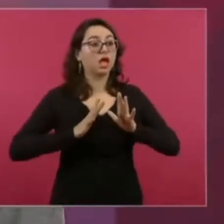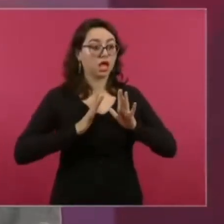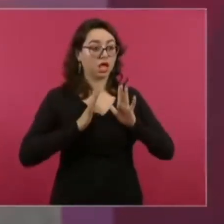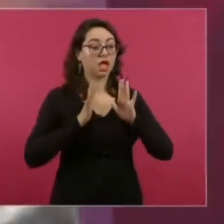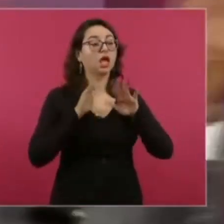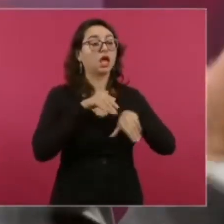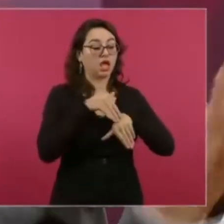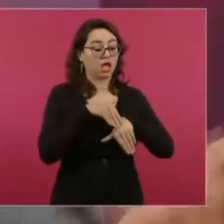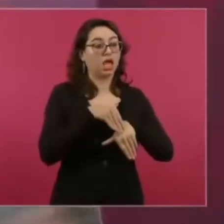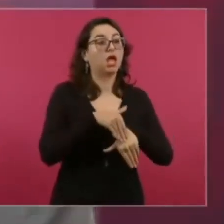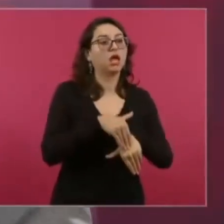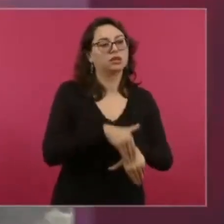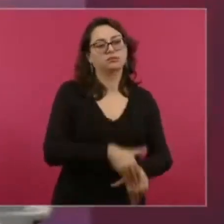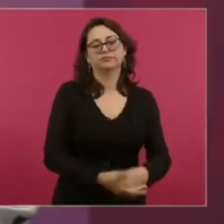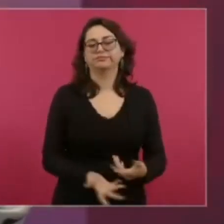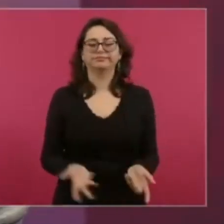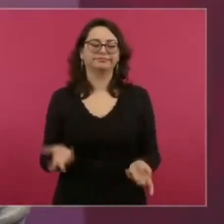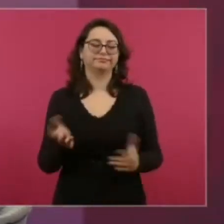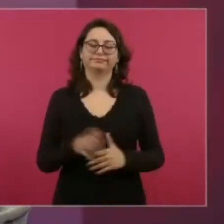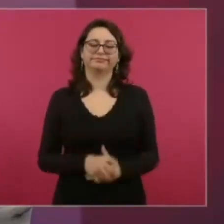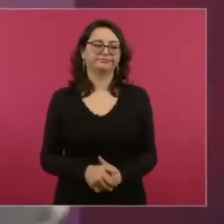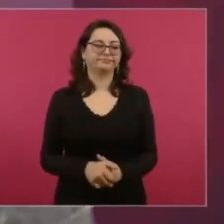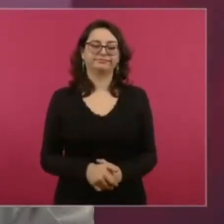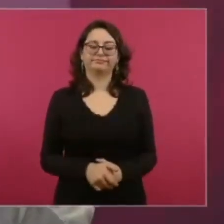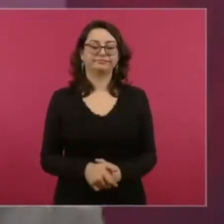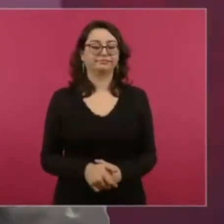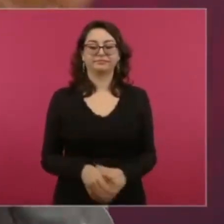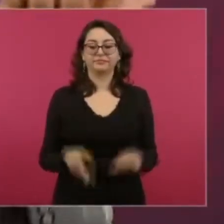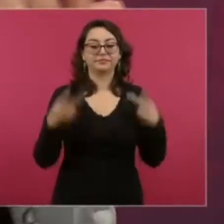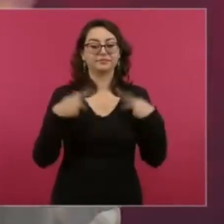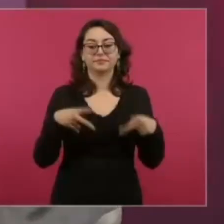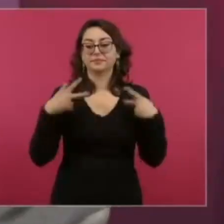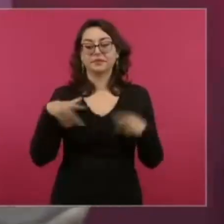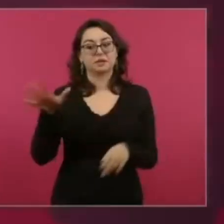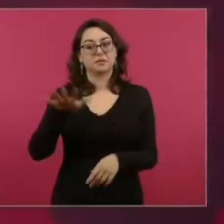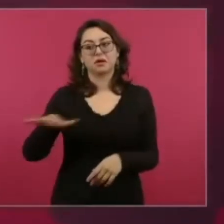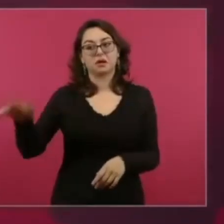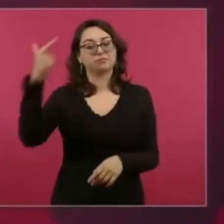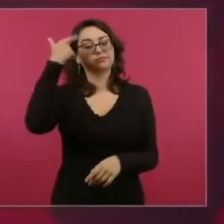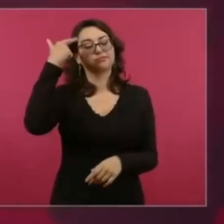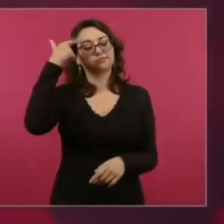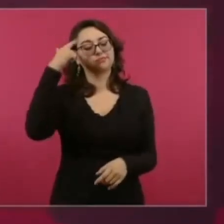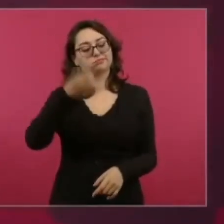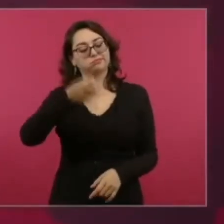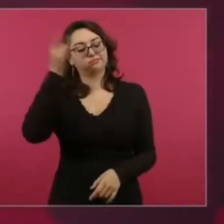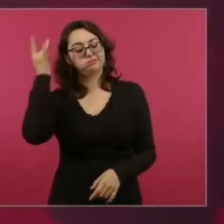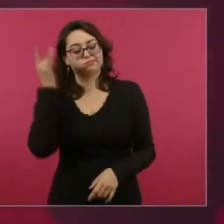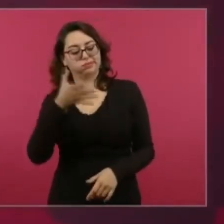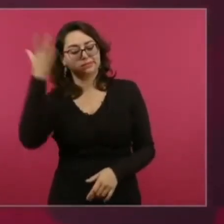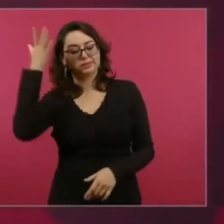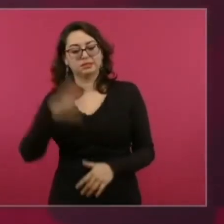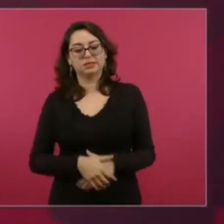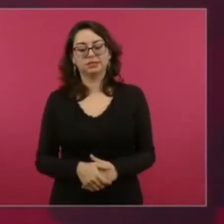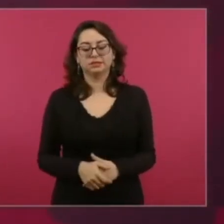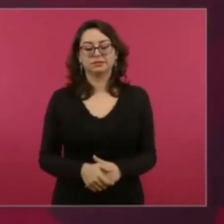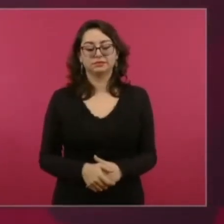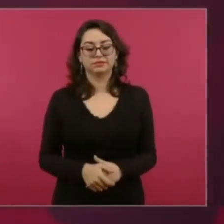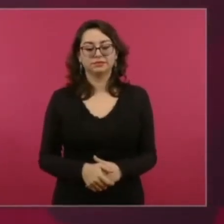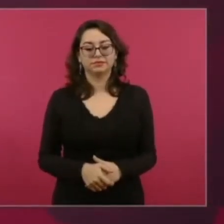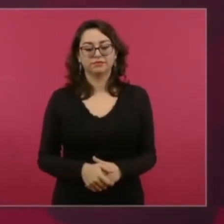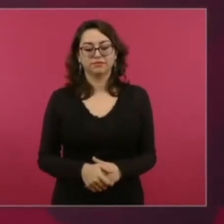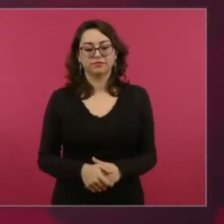Pues no, porque ya es otro tiempo, pero